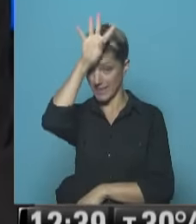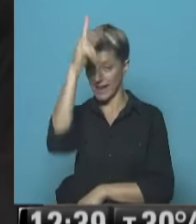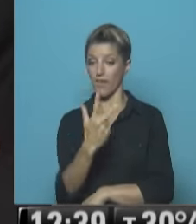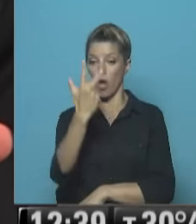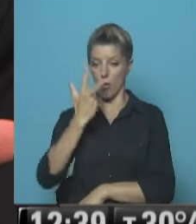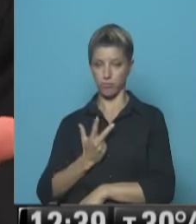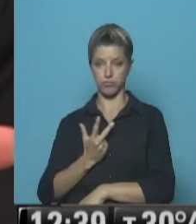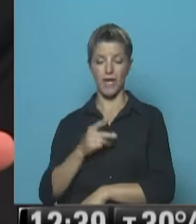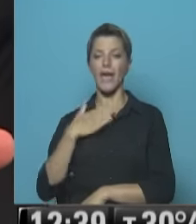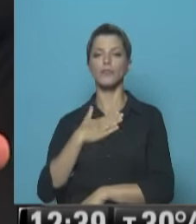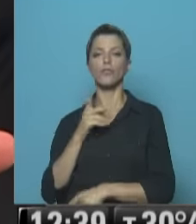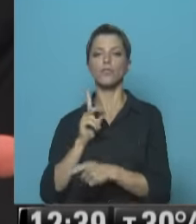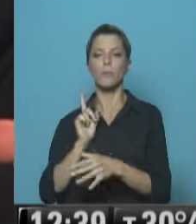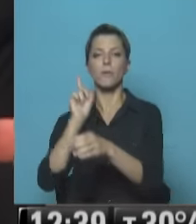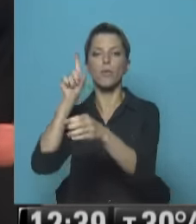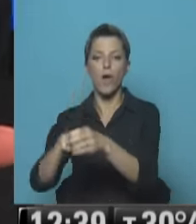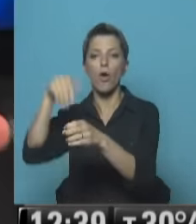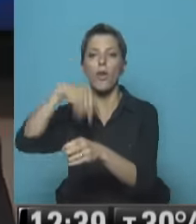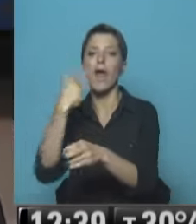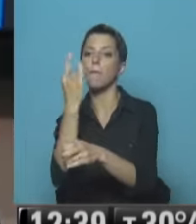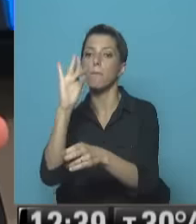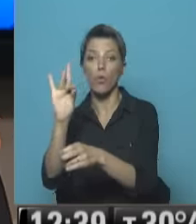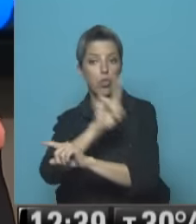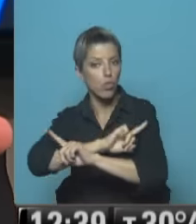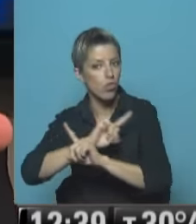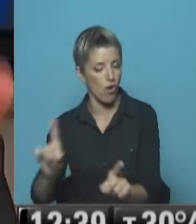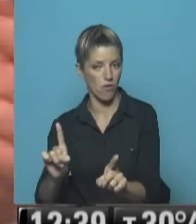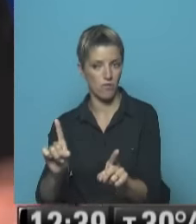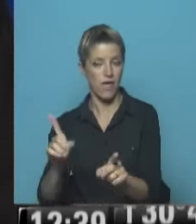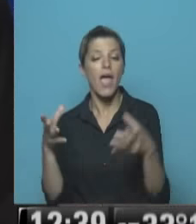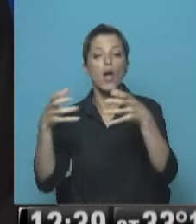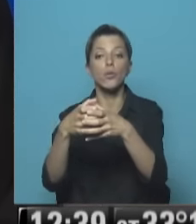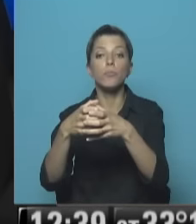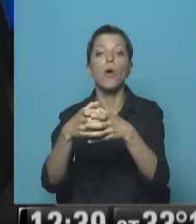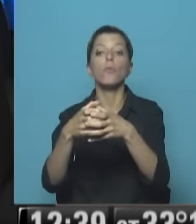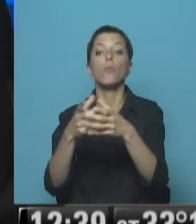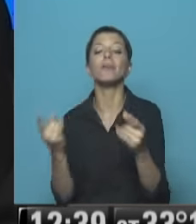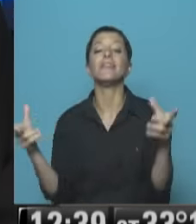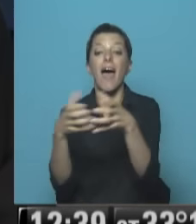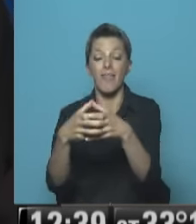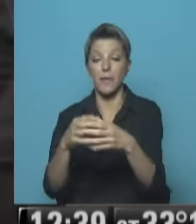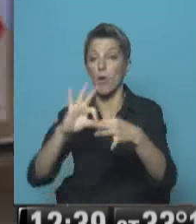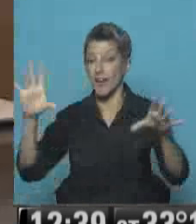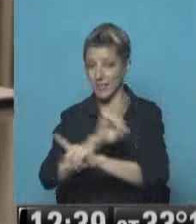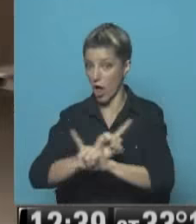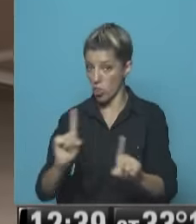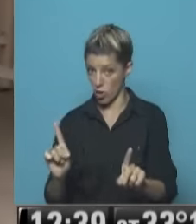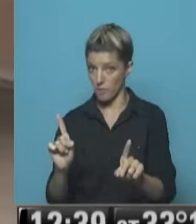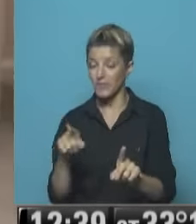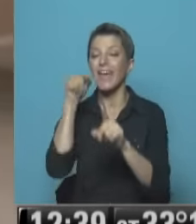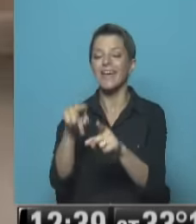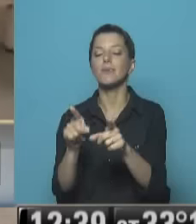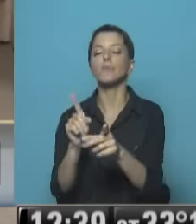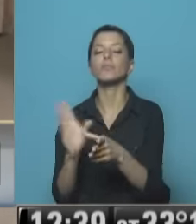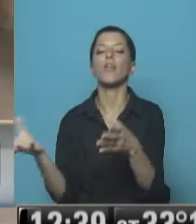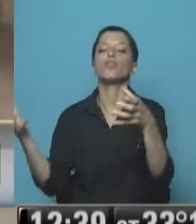alineados automáticamente con la MUD O sea, no forman parte de la Mesa Unidad Democrática Que aglutina a todos los partidos que consiguieron